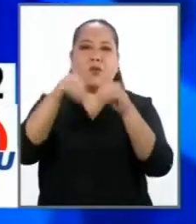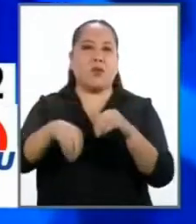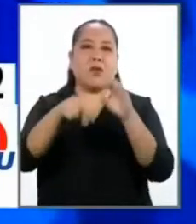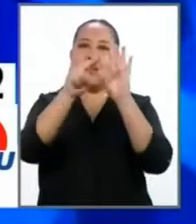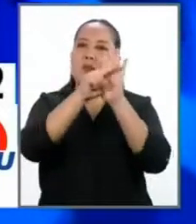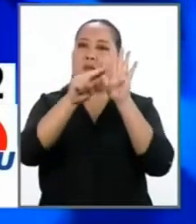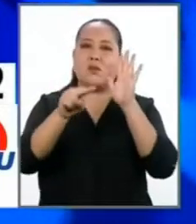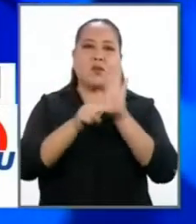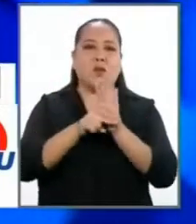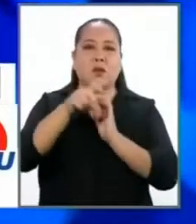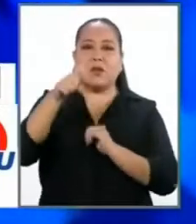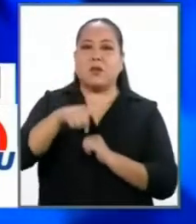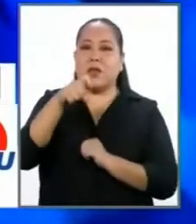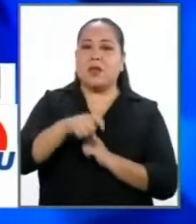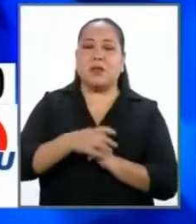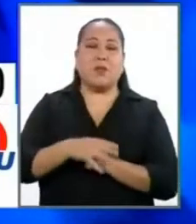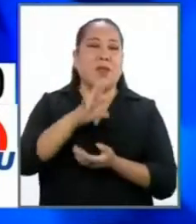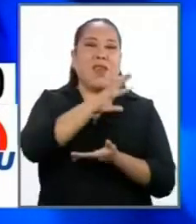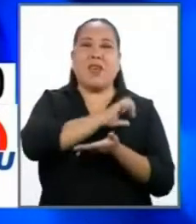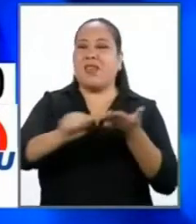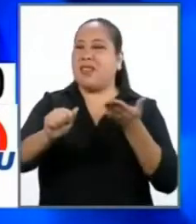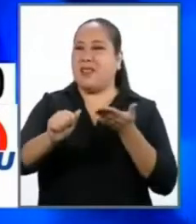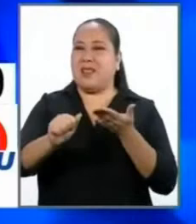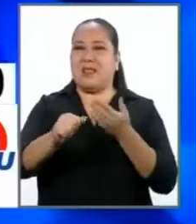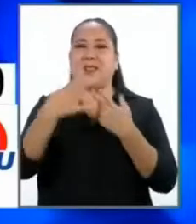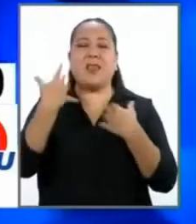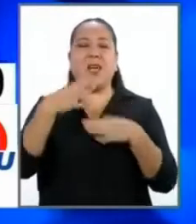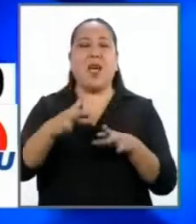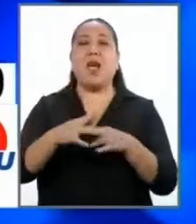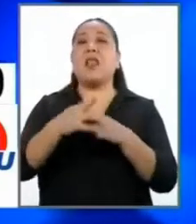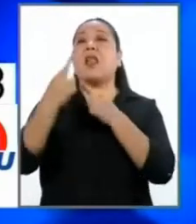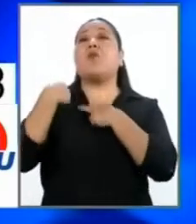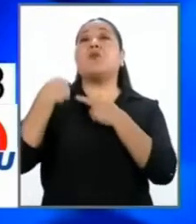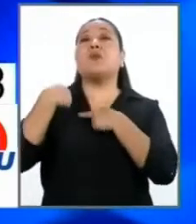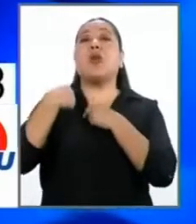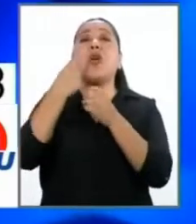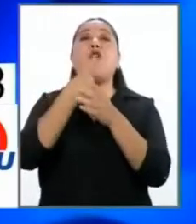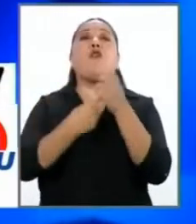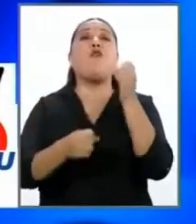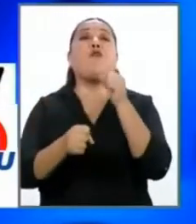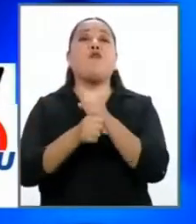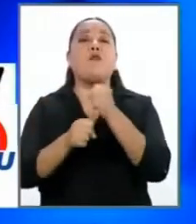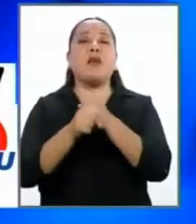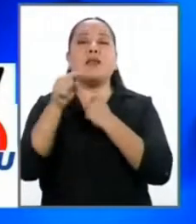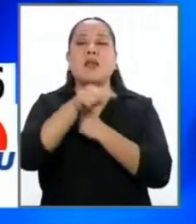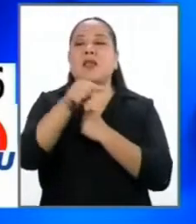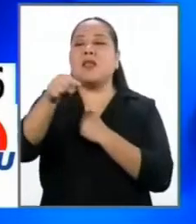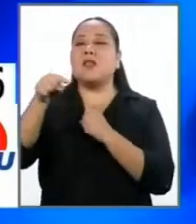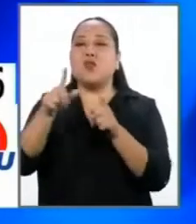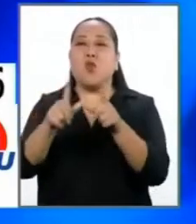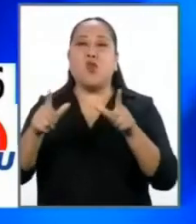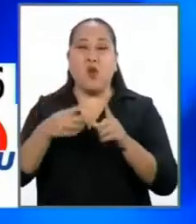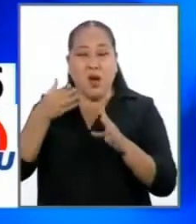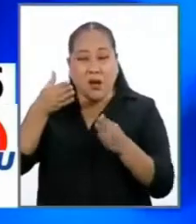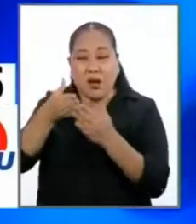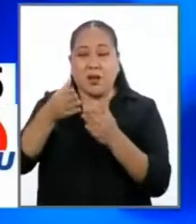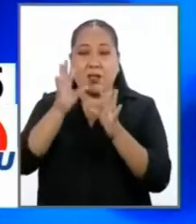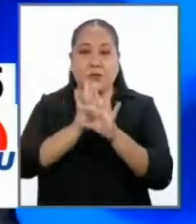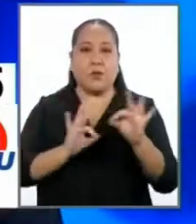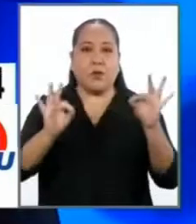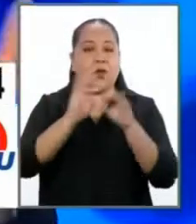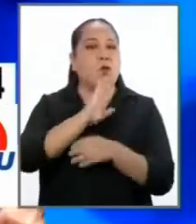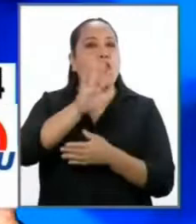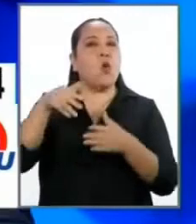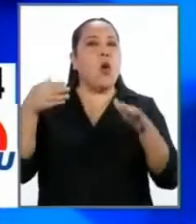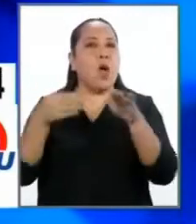normas que sean necesarias para erradicar los cargos de confianza en esos puestos claves y que todo acceso a